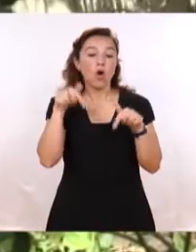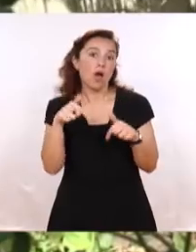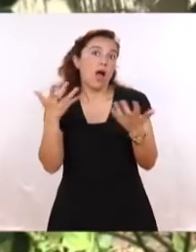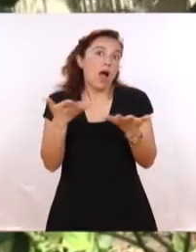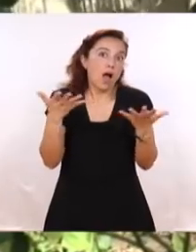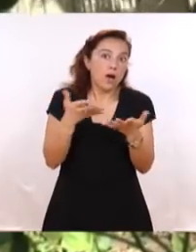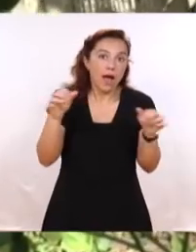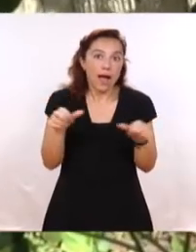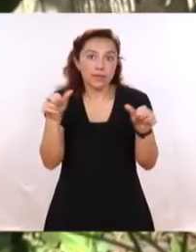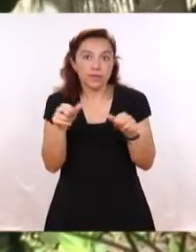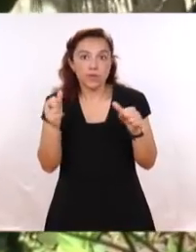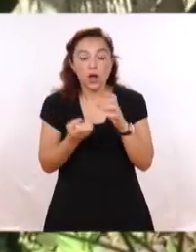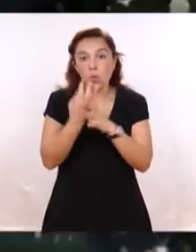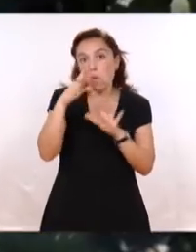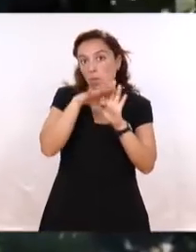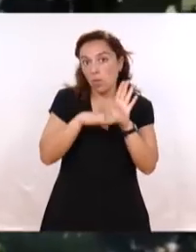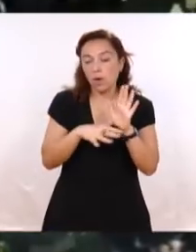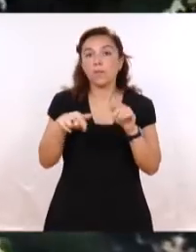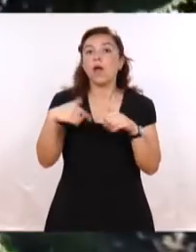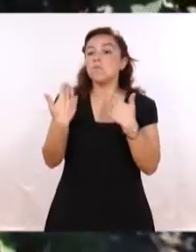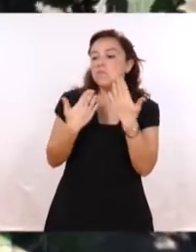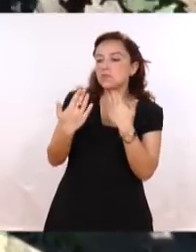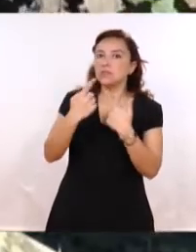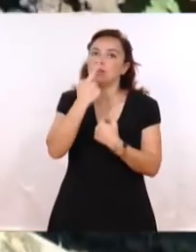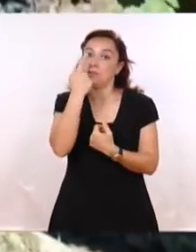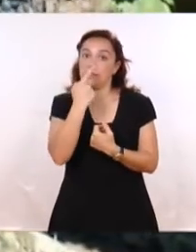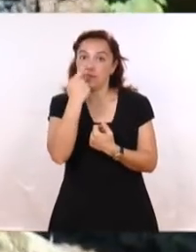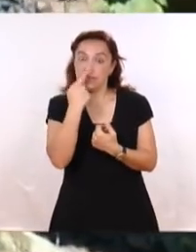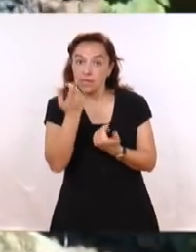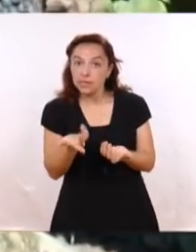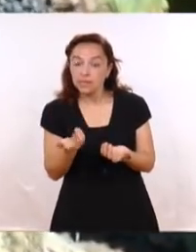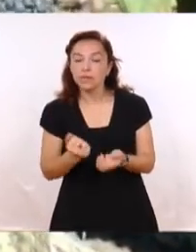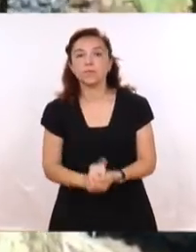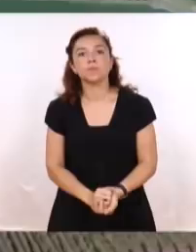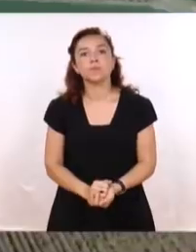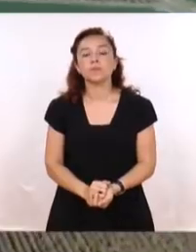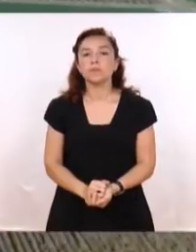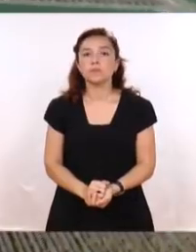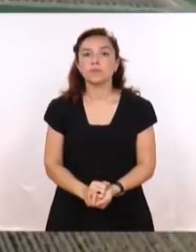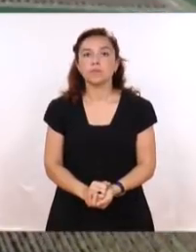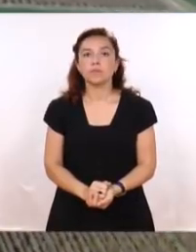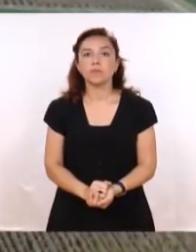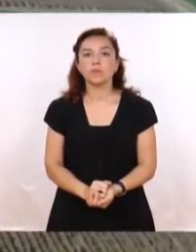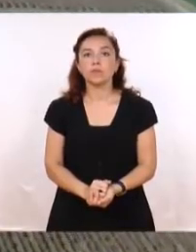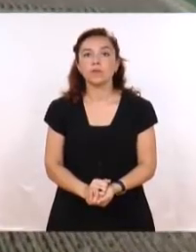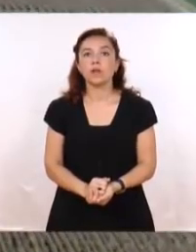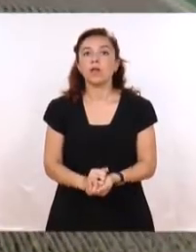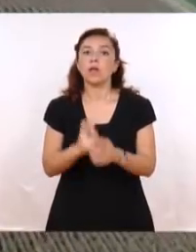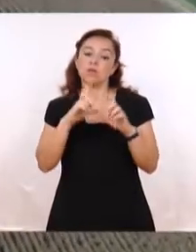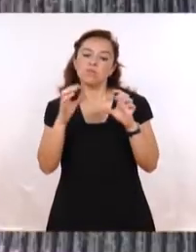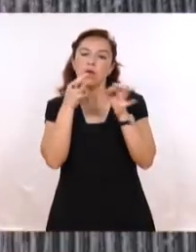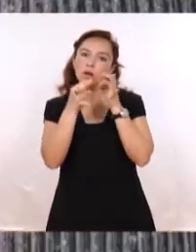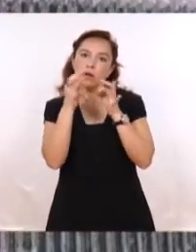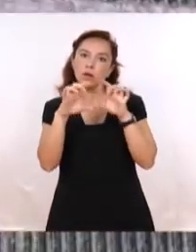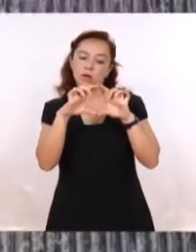de actividad Que nos pareció interesante Darle un toque de